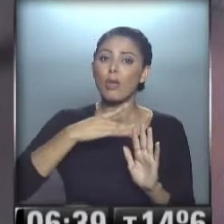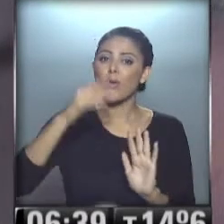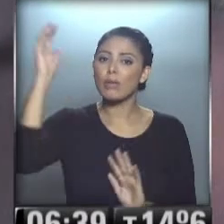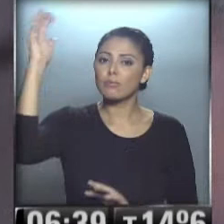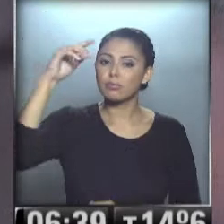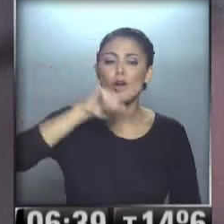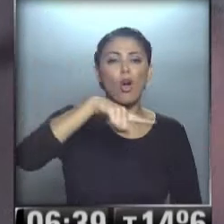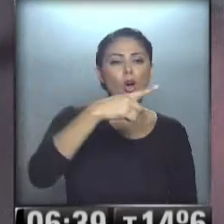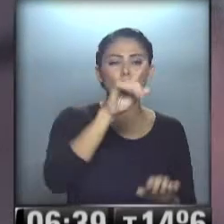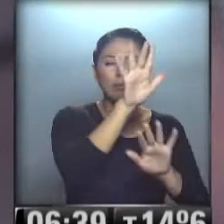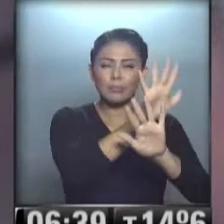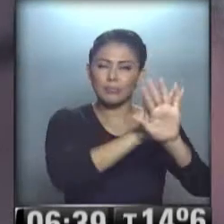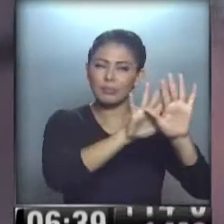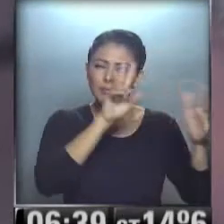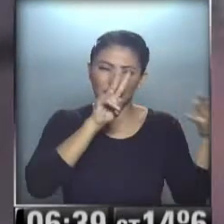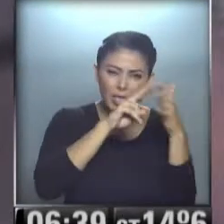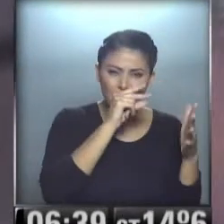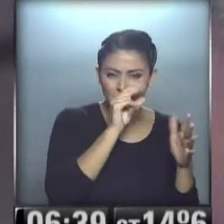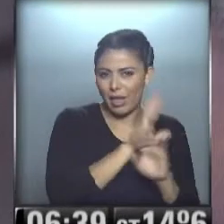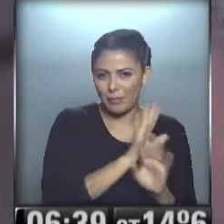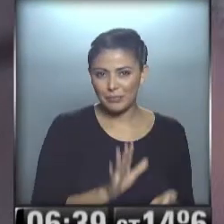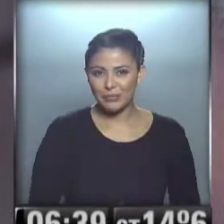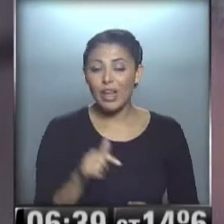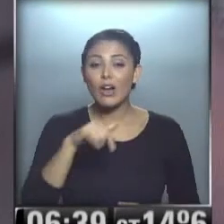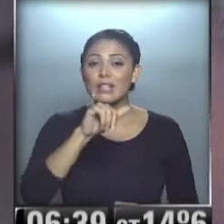...nieblas y neblinas... ...y ahora sí, ¿eh?